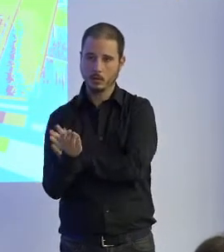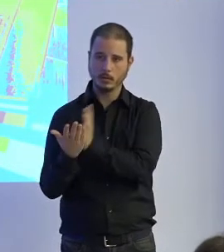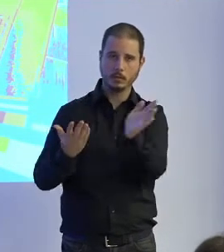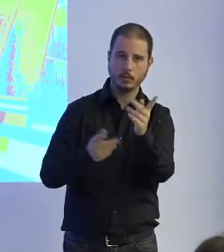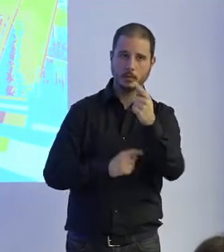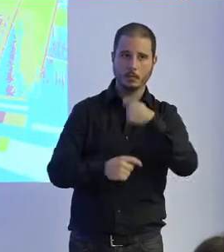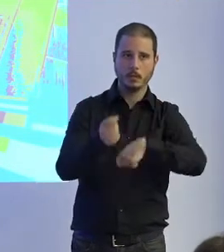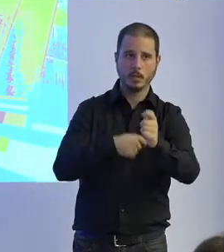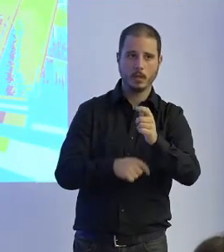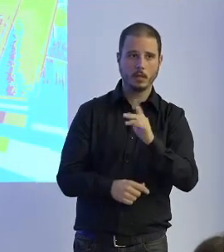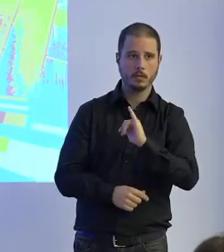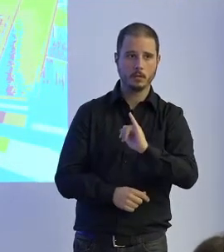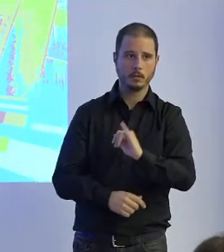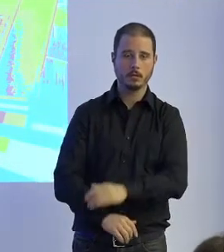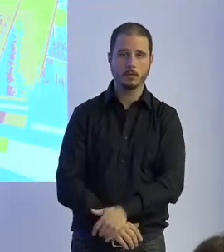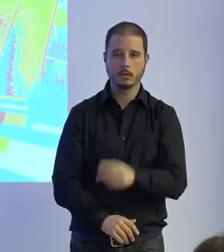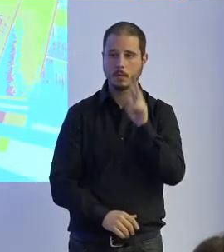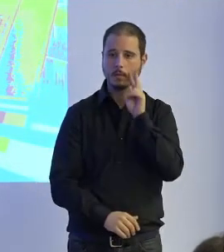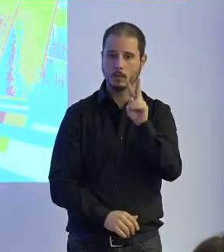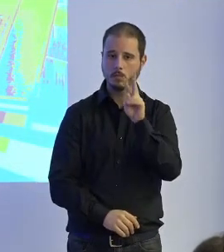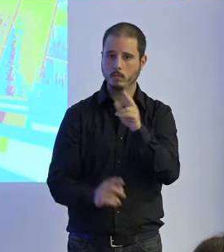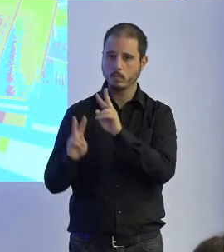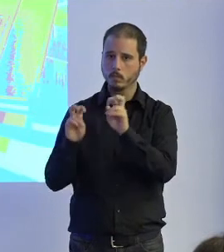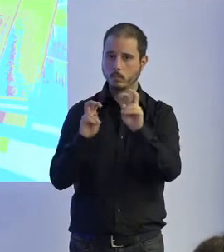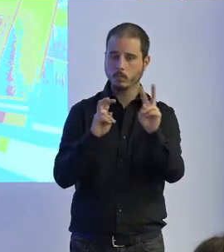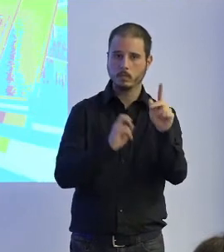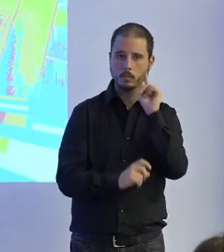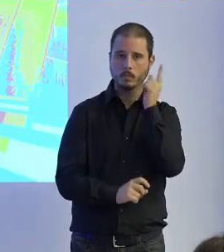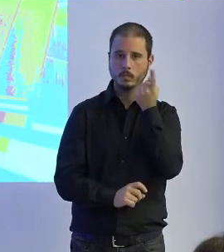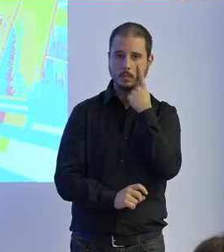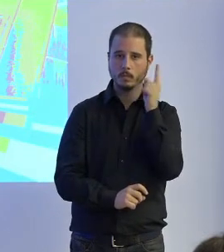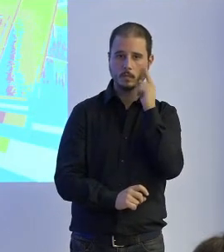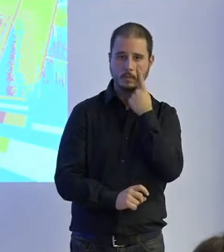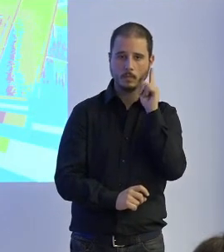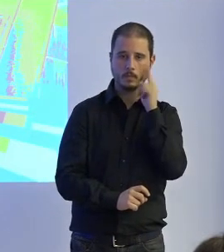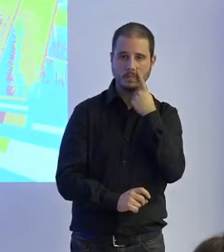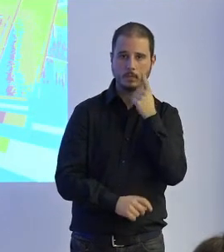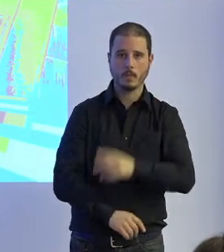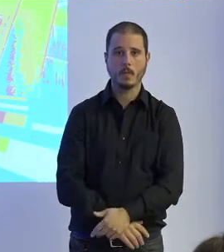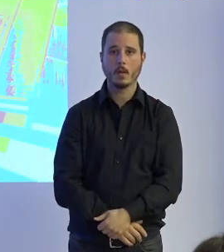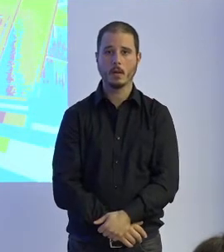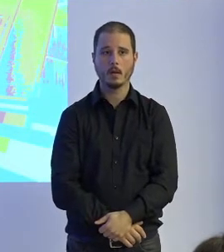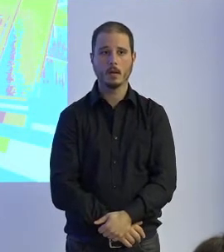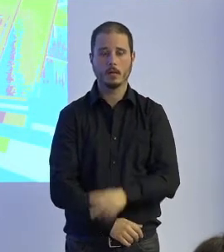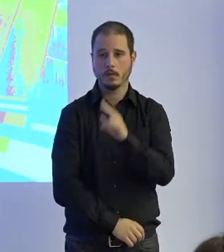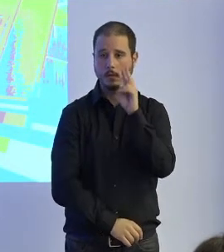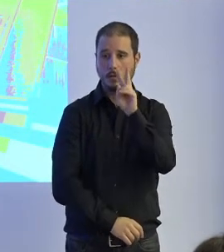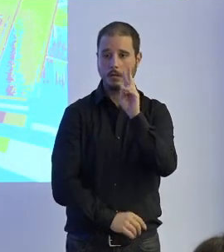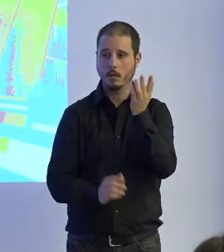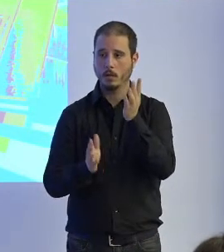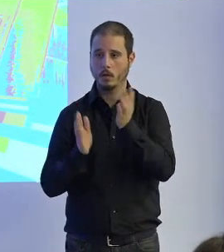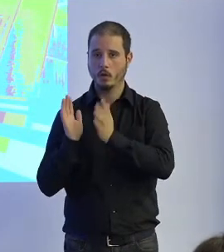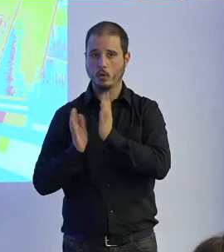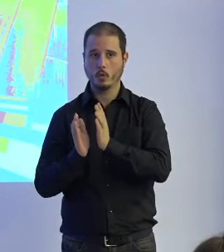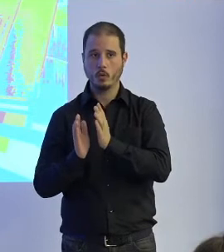y empezamos a ver cosas también podemos ver la robótica se puede aplicar